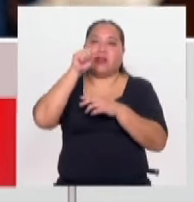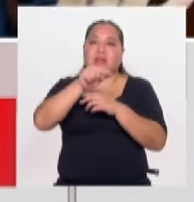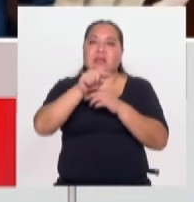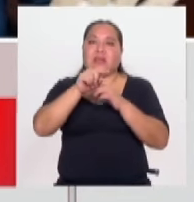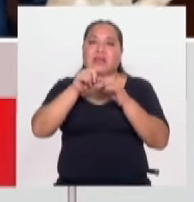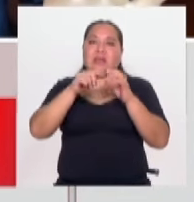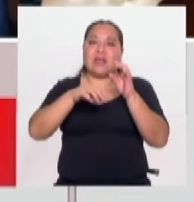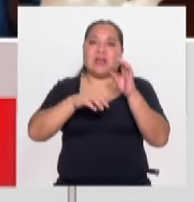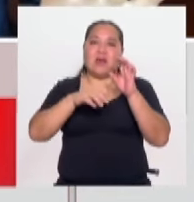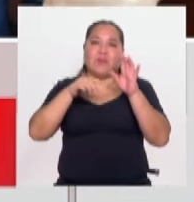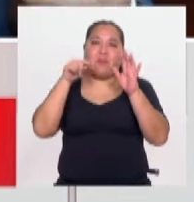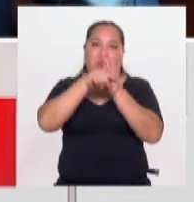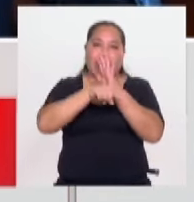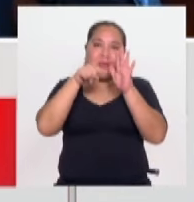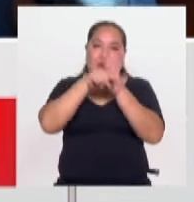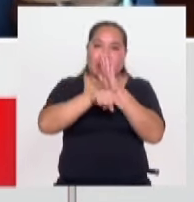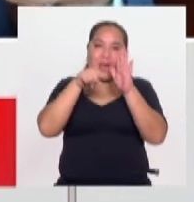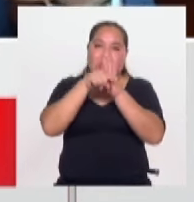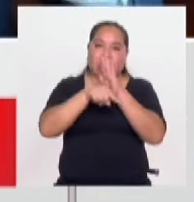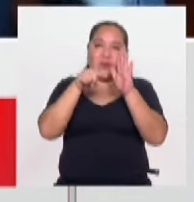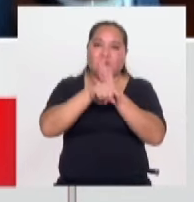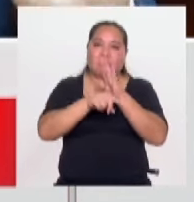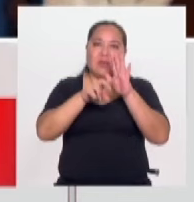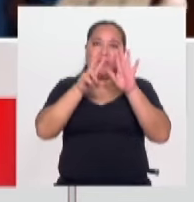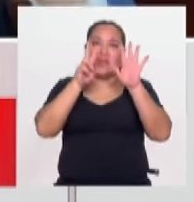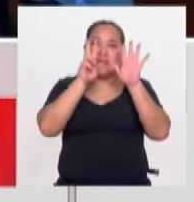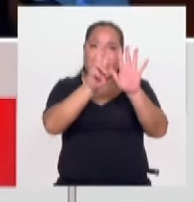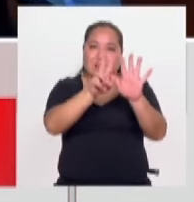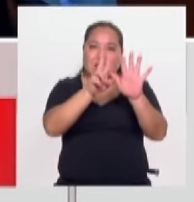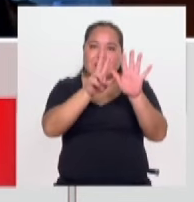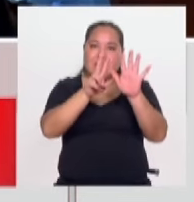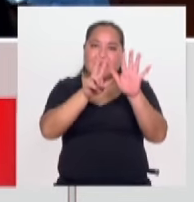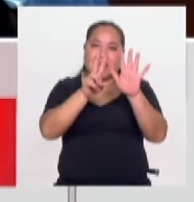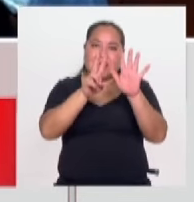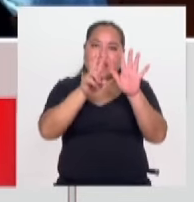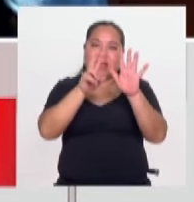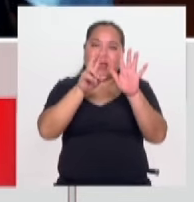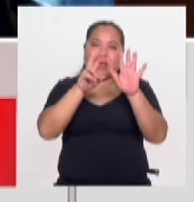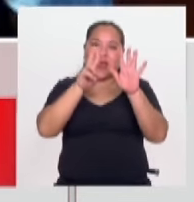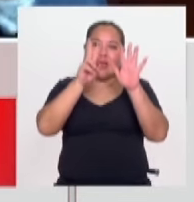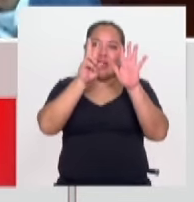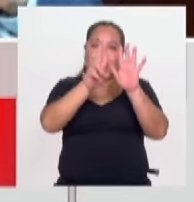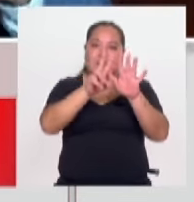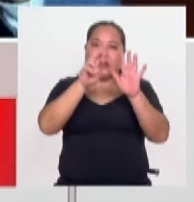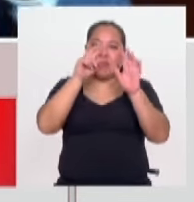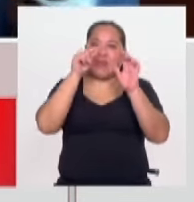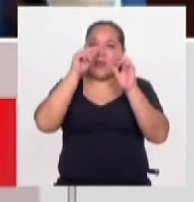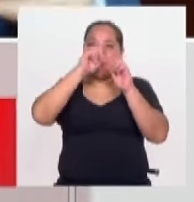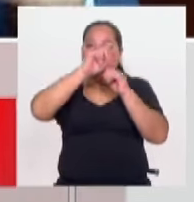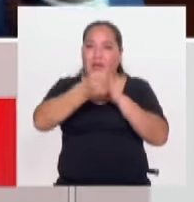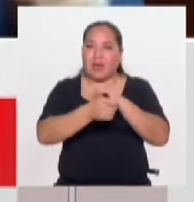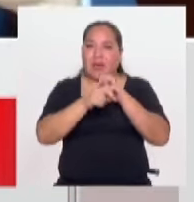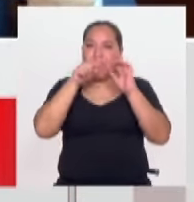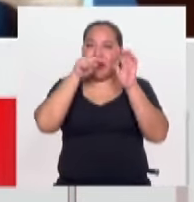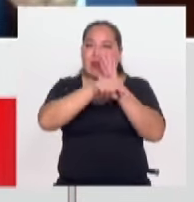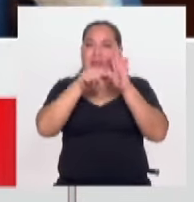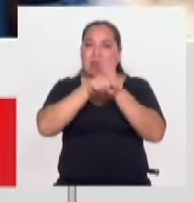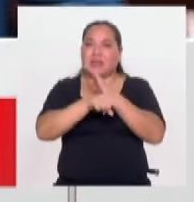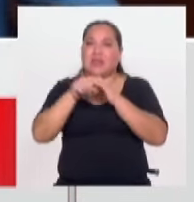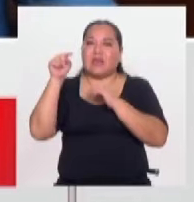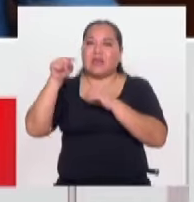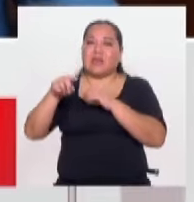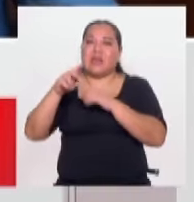más que en el Perú. Siete mil asesinatos han ocurrido en el Perú. En el Perú han ocurrido 1